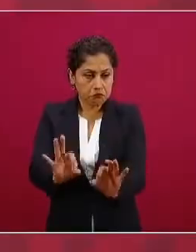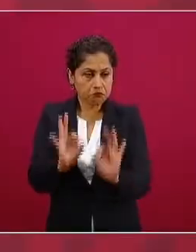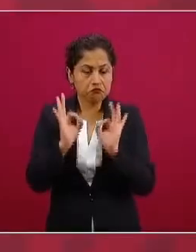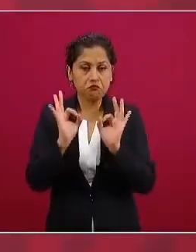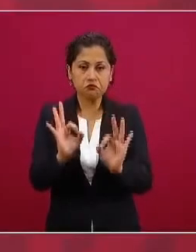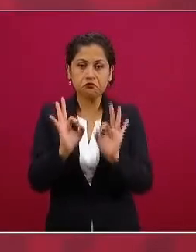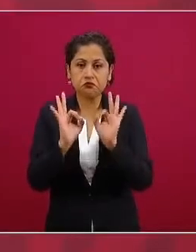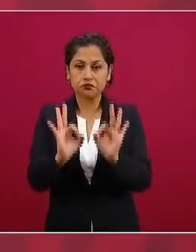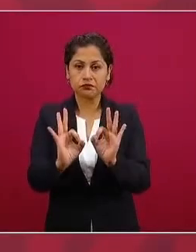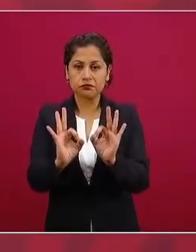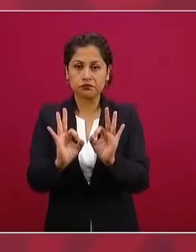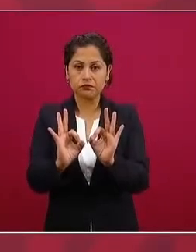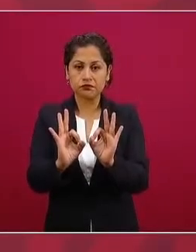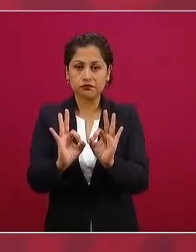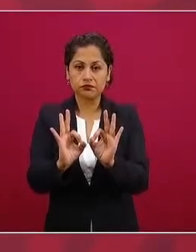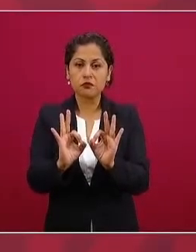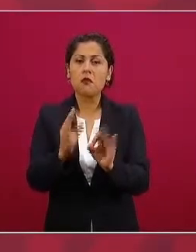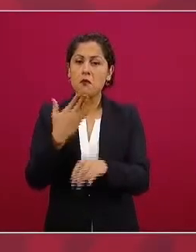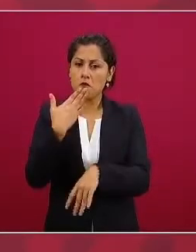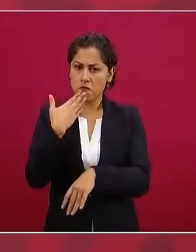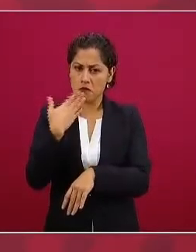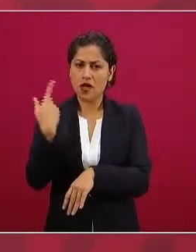sus articulistas